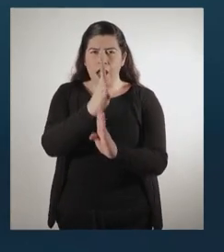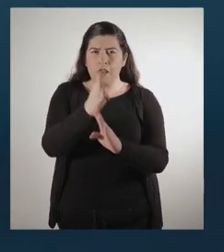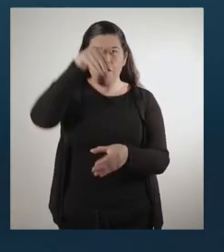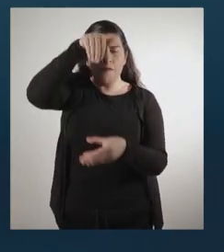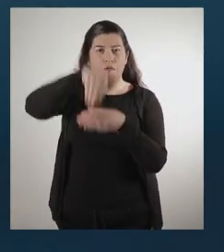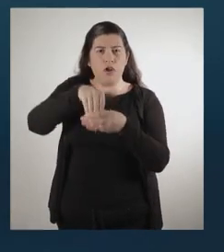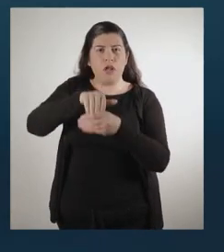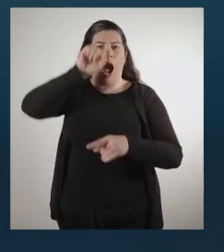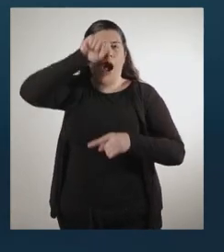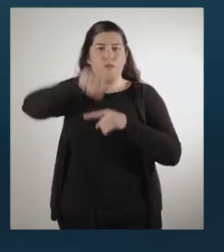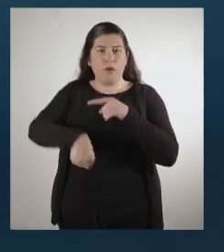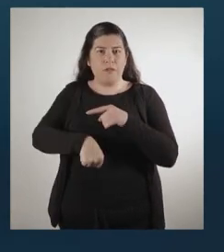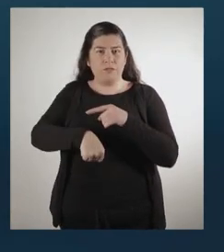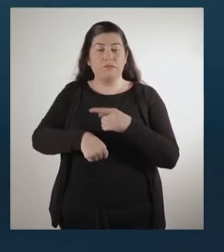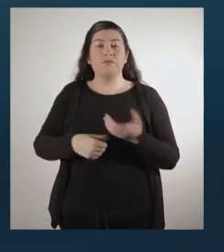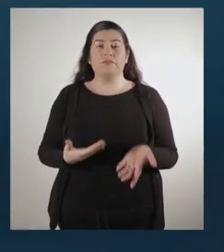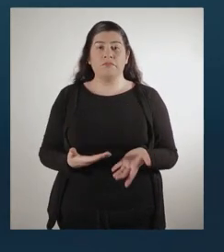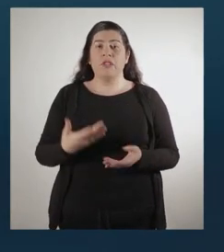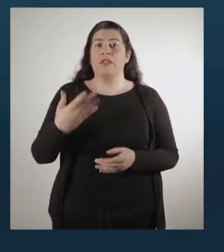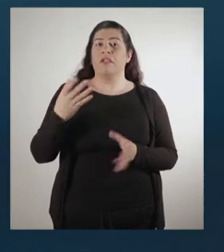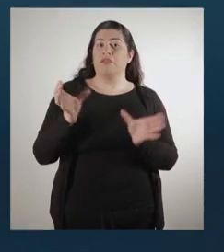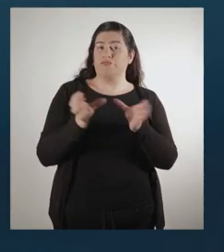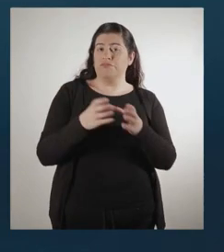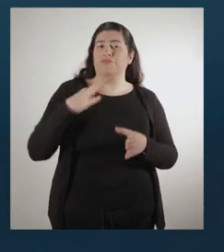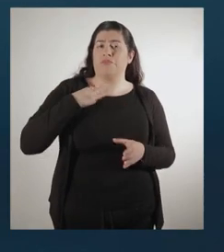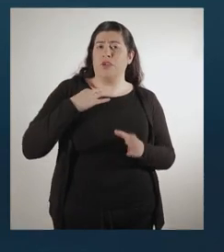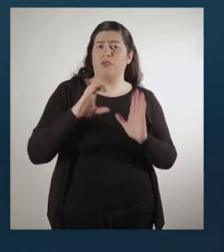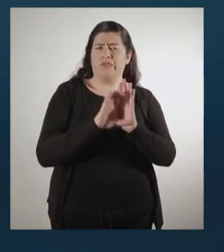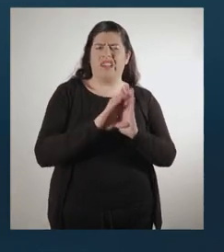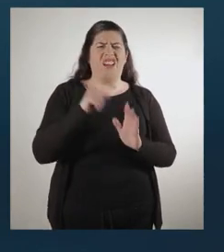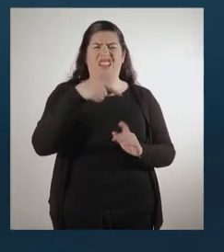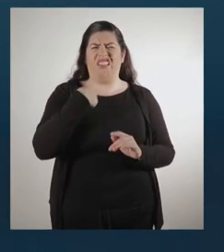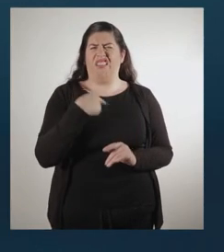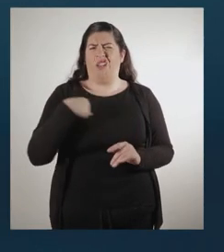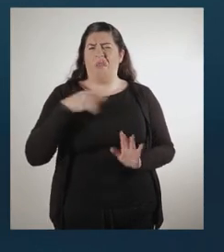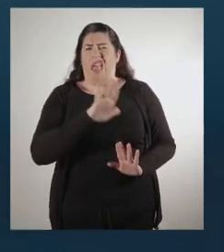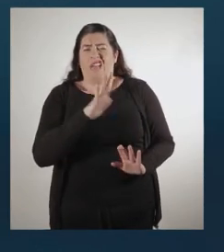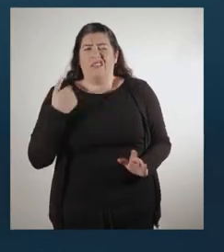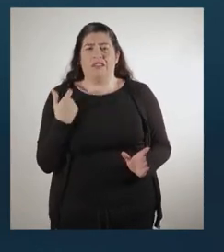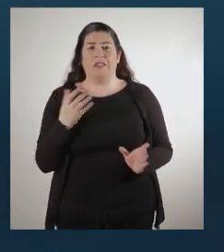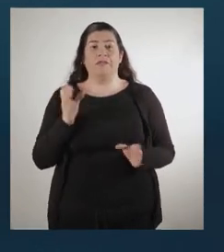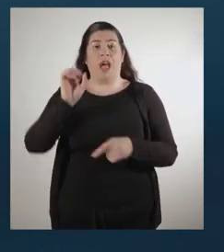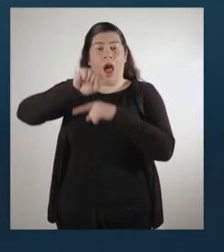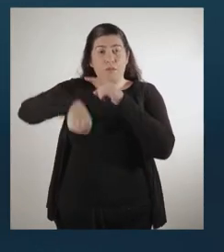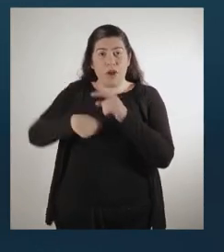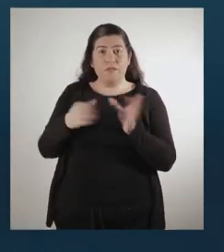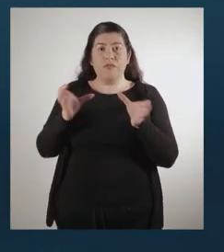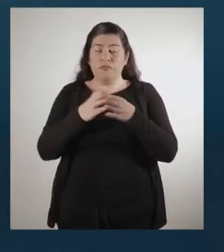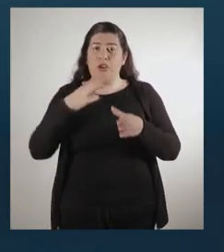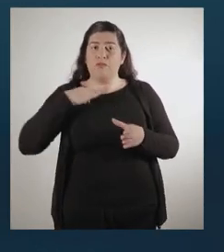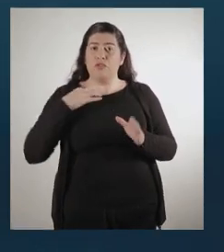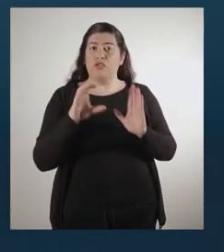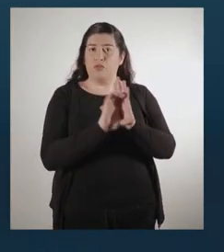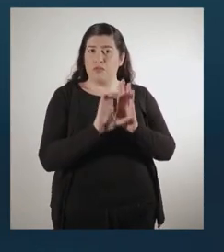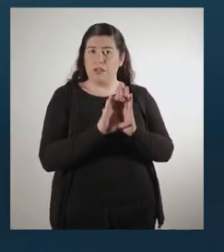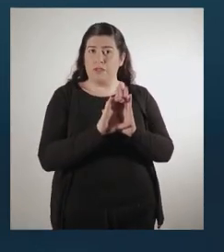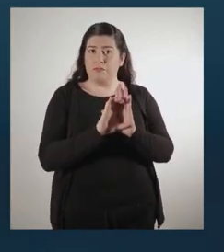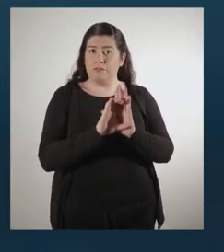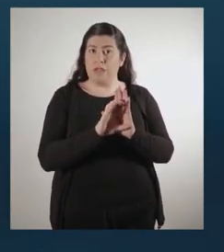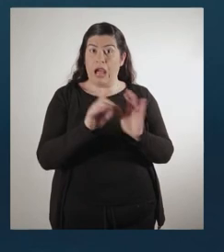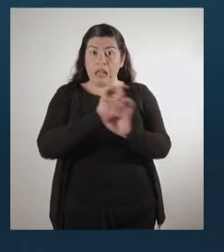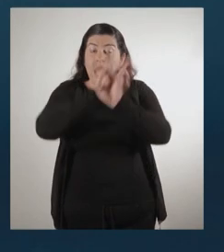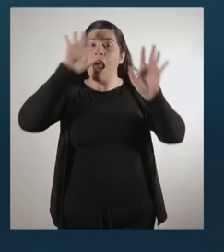y parten derechito a votar. Voto apruebo. Y Convención Constitucional, que así le pusieron a la Constitución. Apruebo Convención Constitucional.